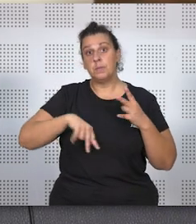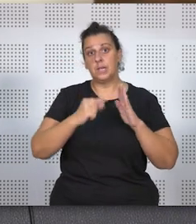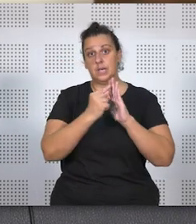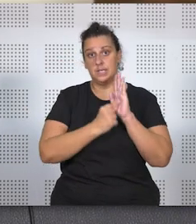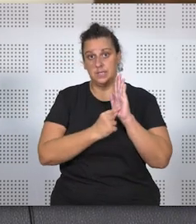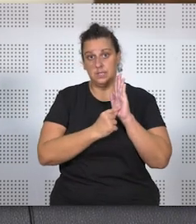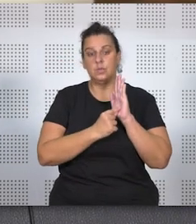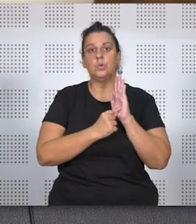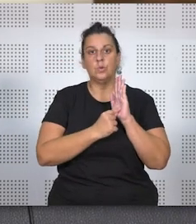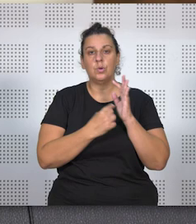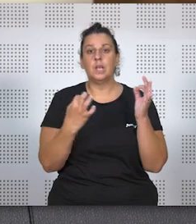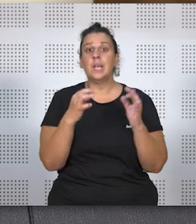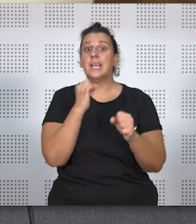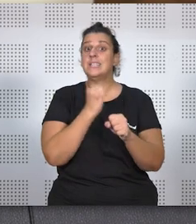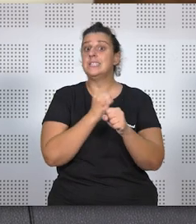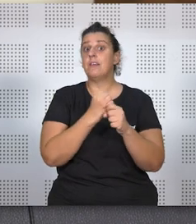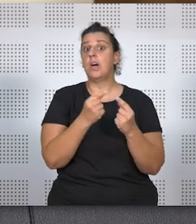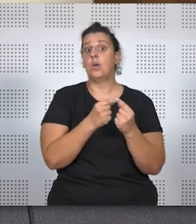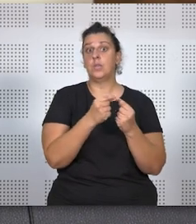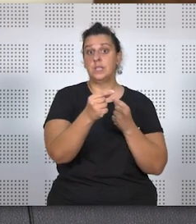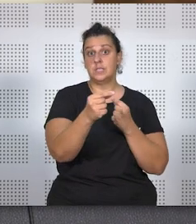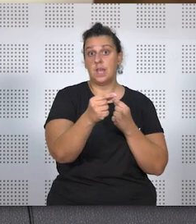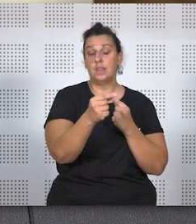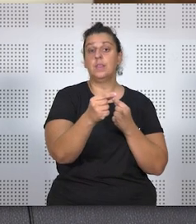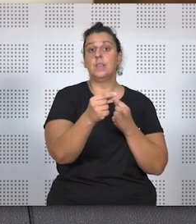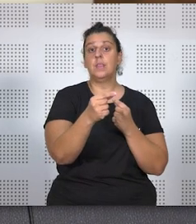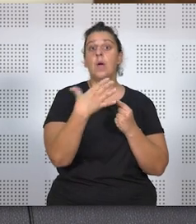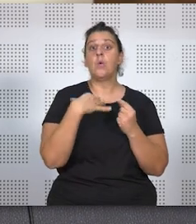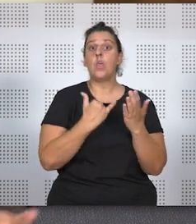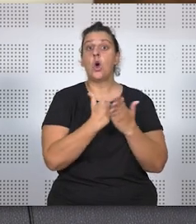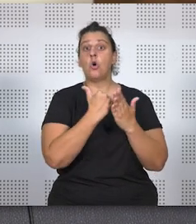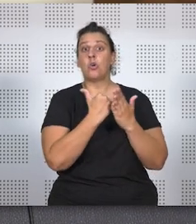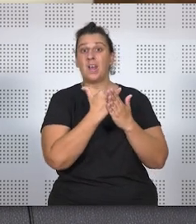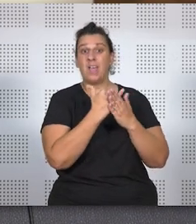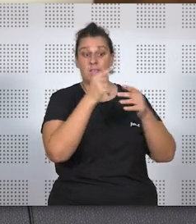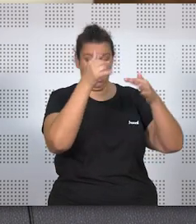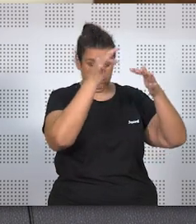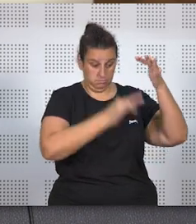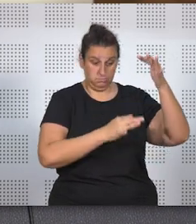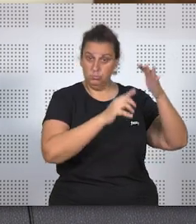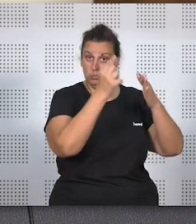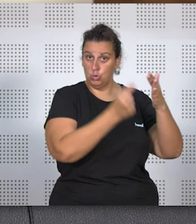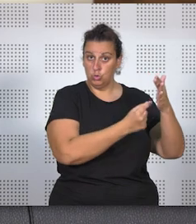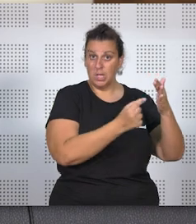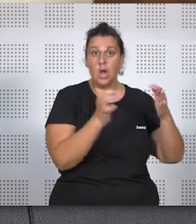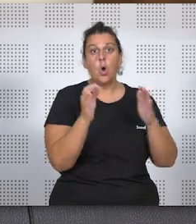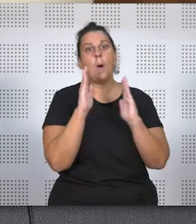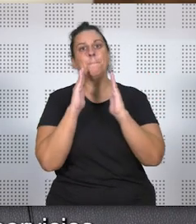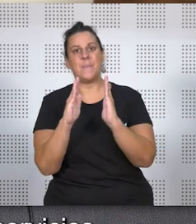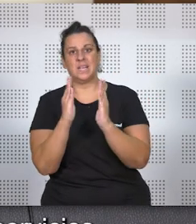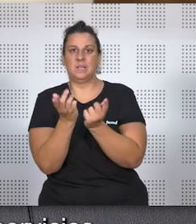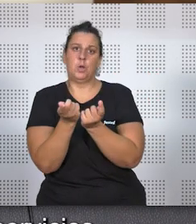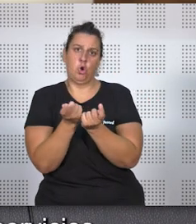requisito, es que ese trabajo a distancia se realice o bien la totalidad de la jornada o una parte de ella con carácter regular.